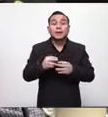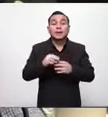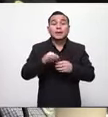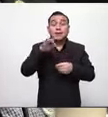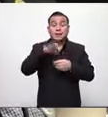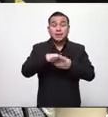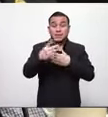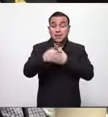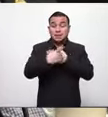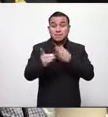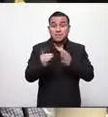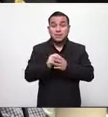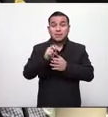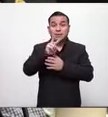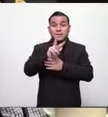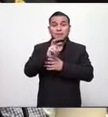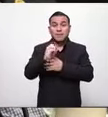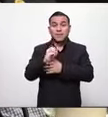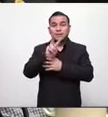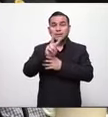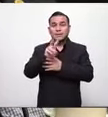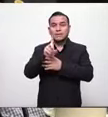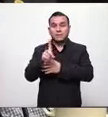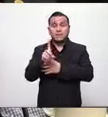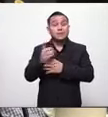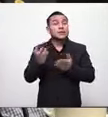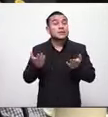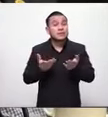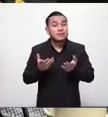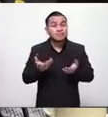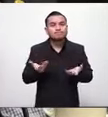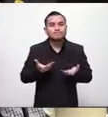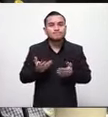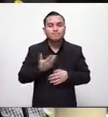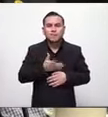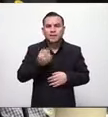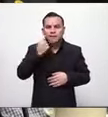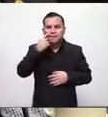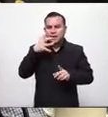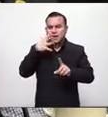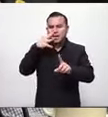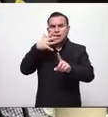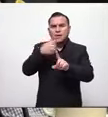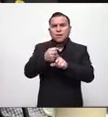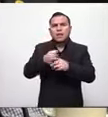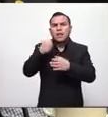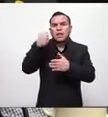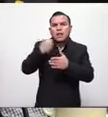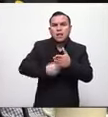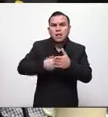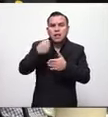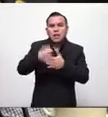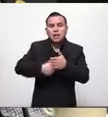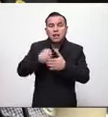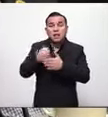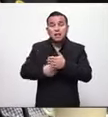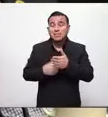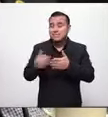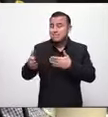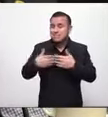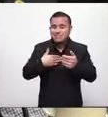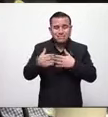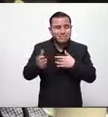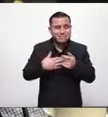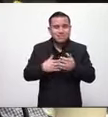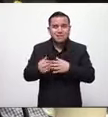diputados del próximo año ellos están enfrascados en una lucha política y no les importa